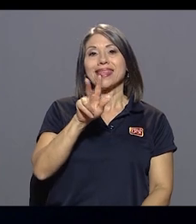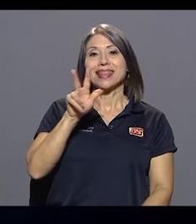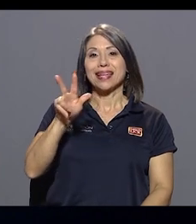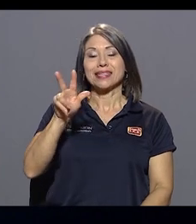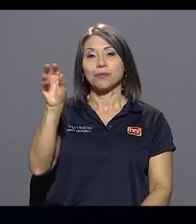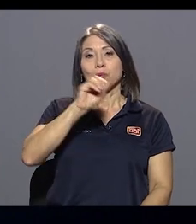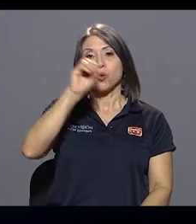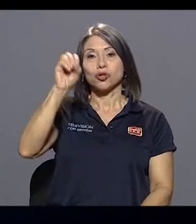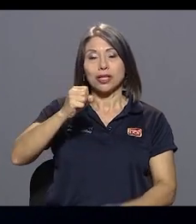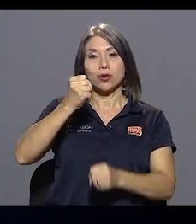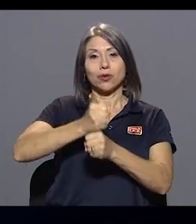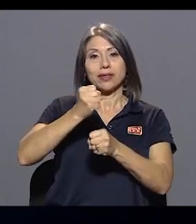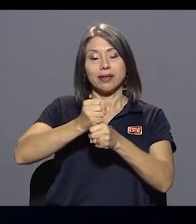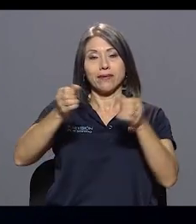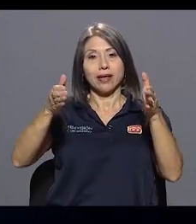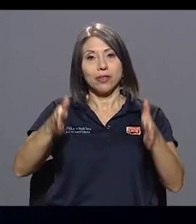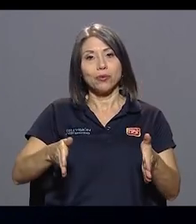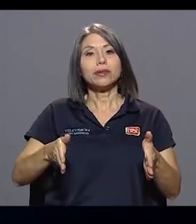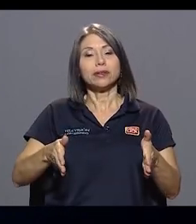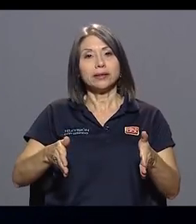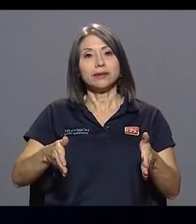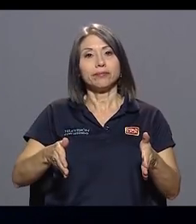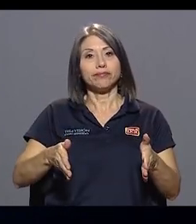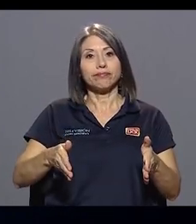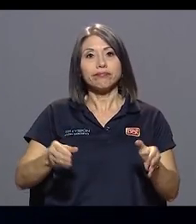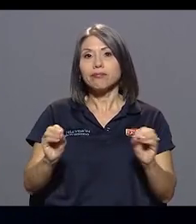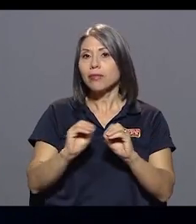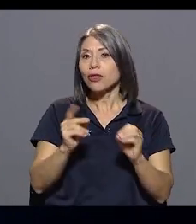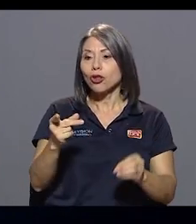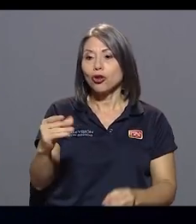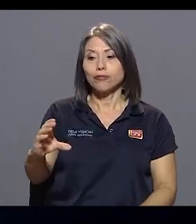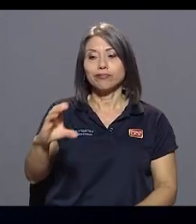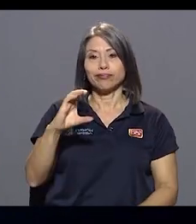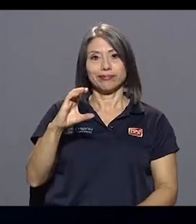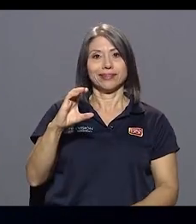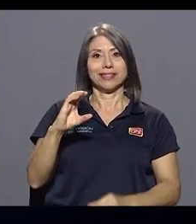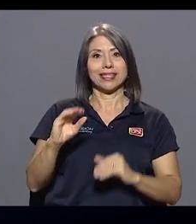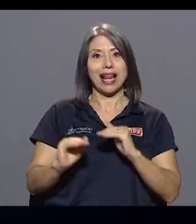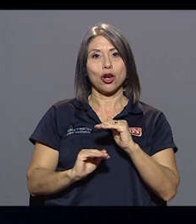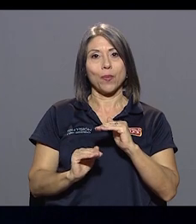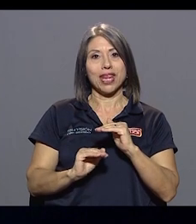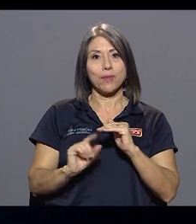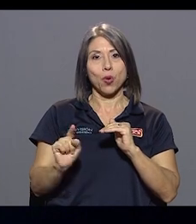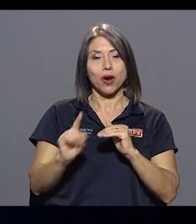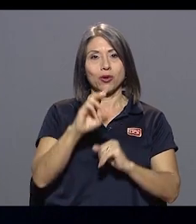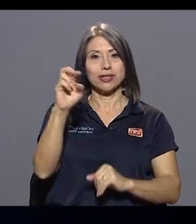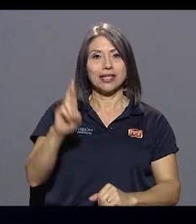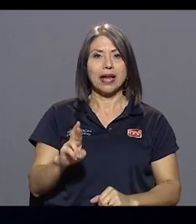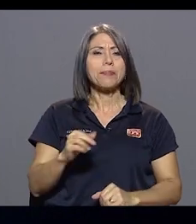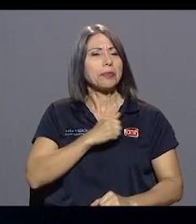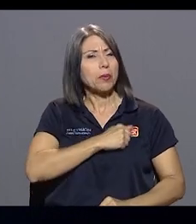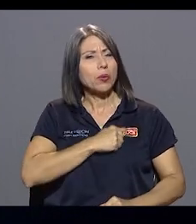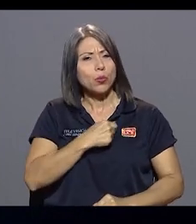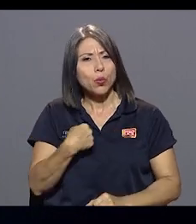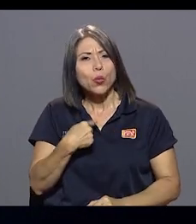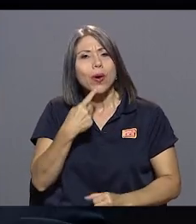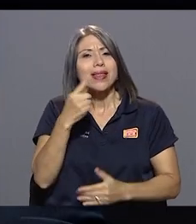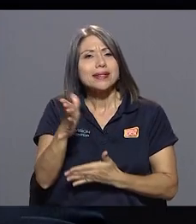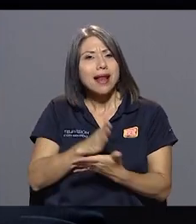trabajadores no reciben el salario mínimo. Perdóneme, me voy a atrever a decir algo muy cualitativo que